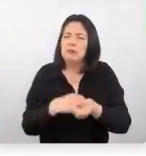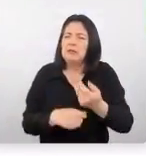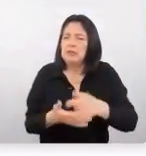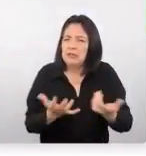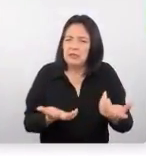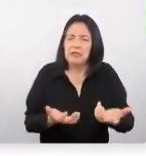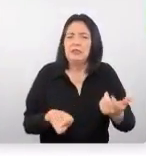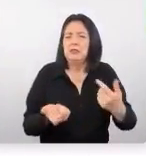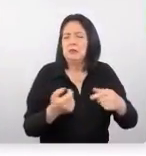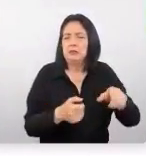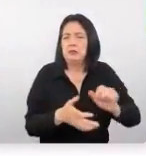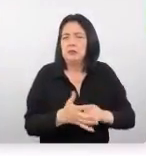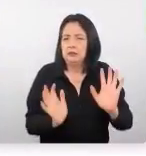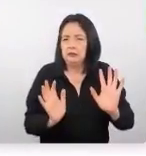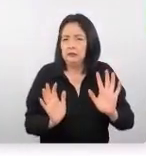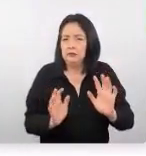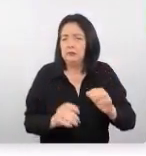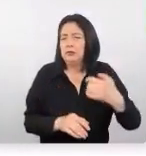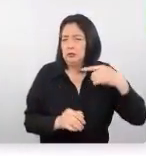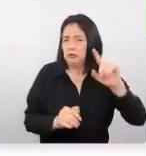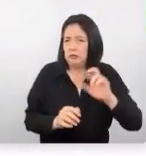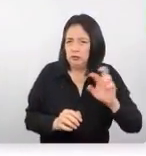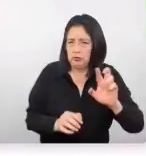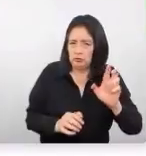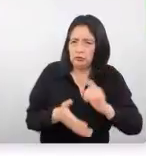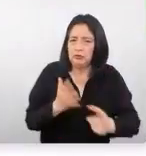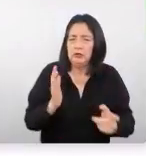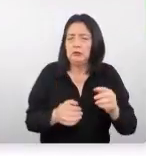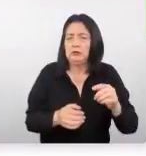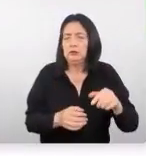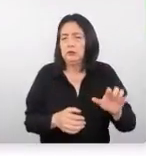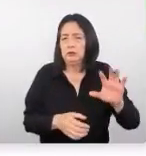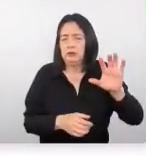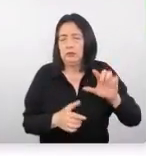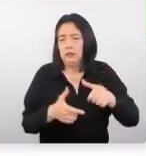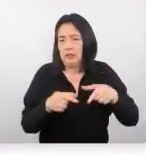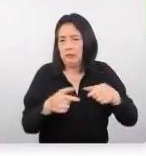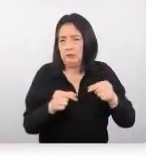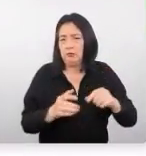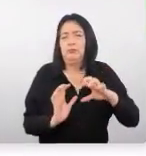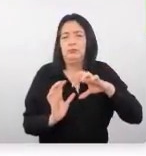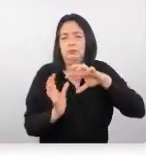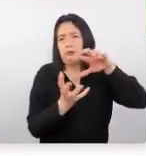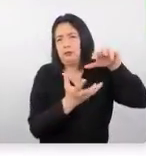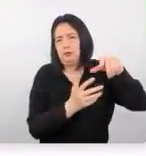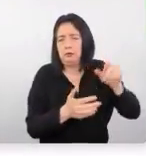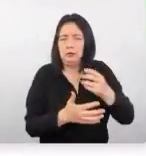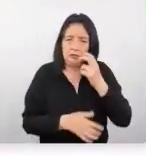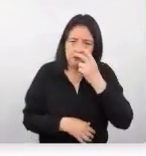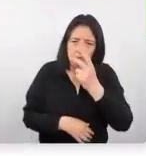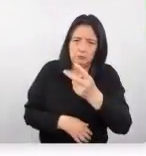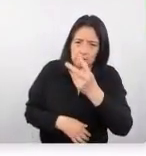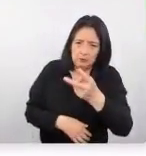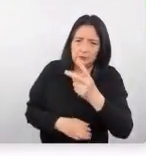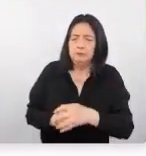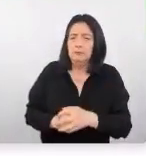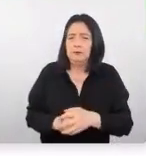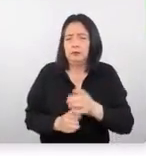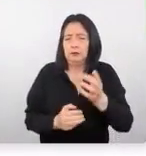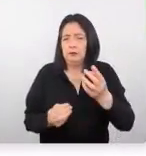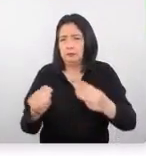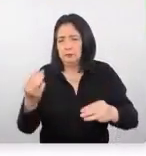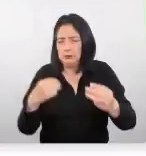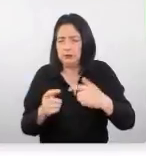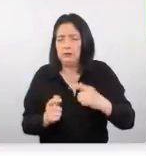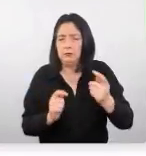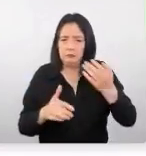emisivo en millones de dólares desde Japón al mundo si aquí estamos viendo el mercado de turismo